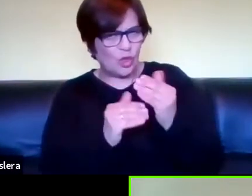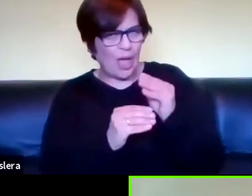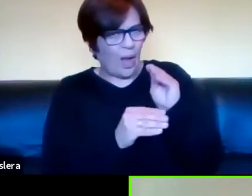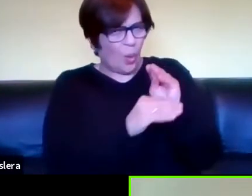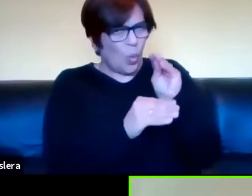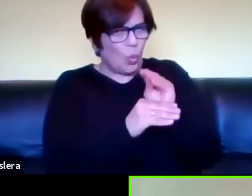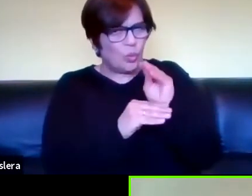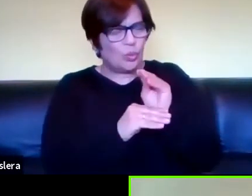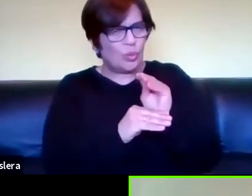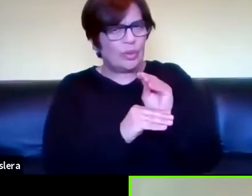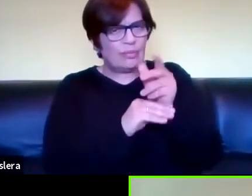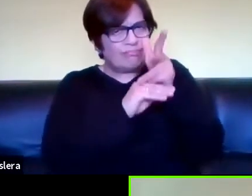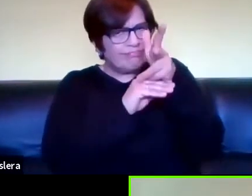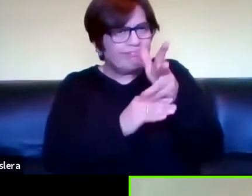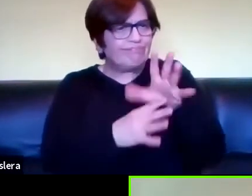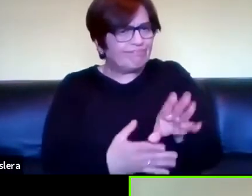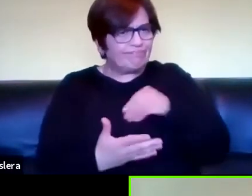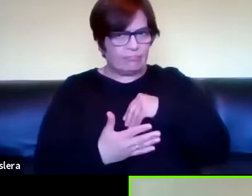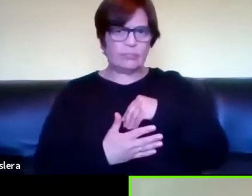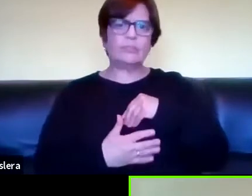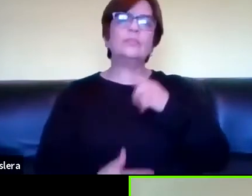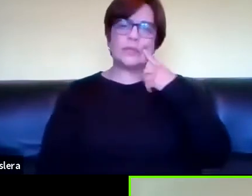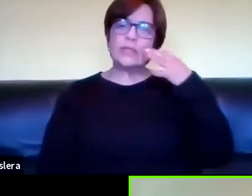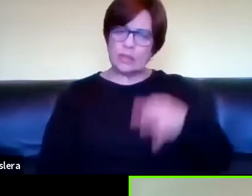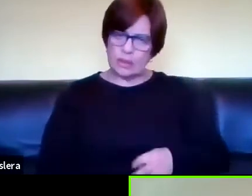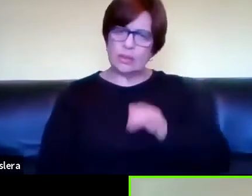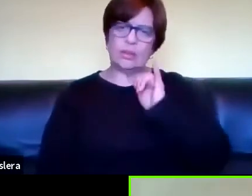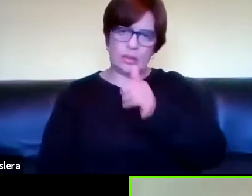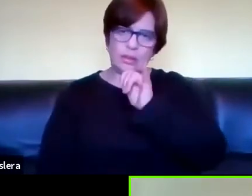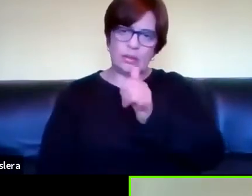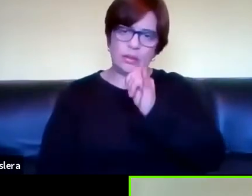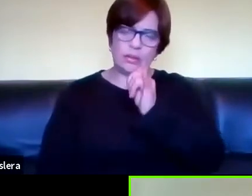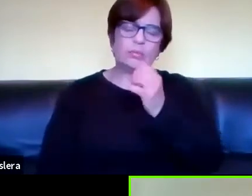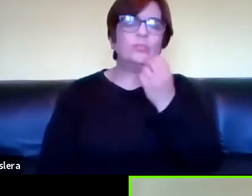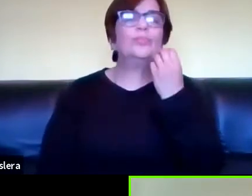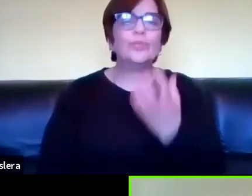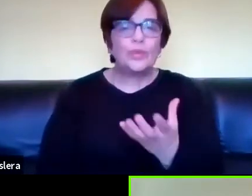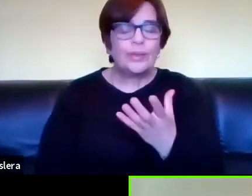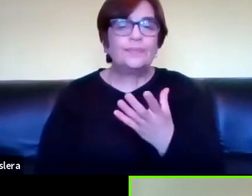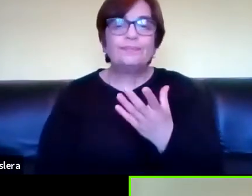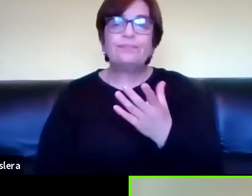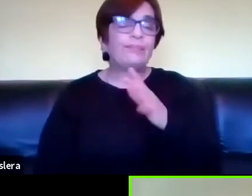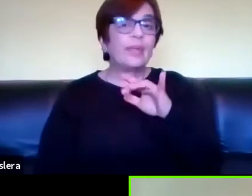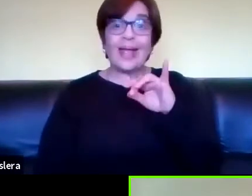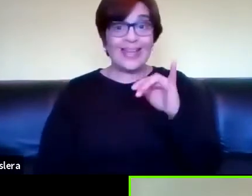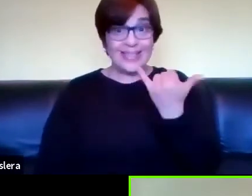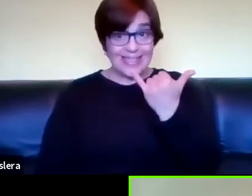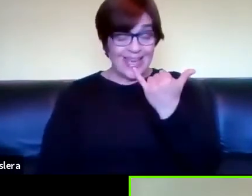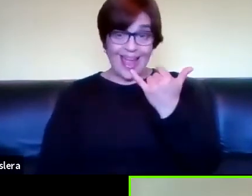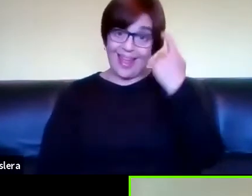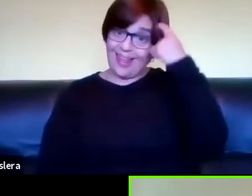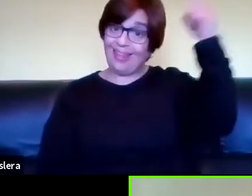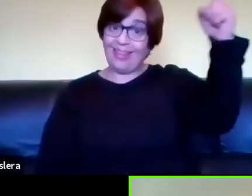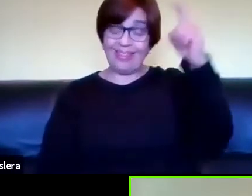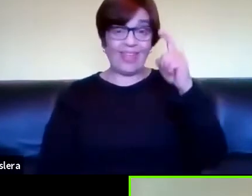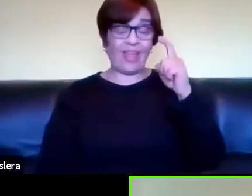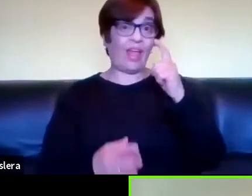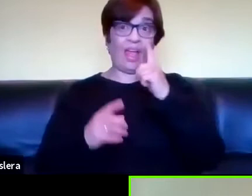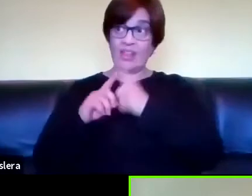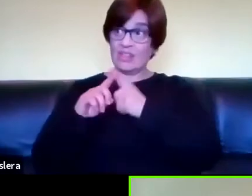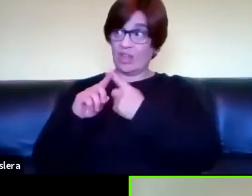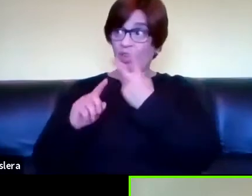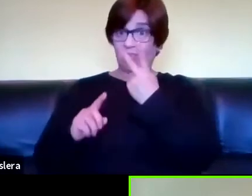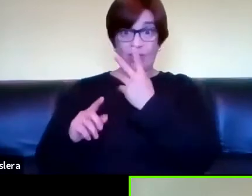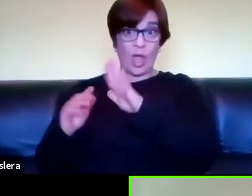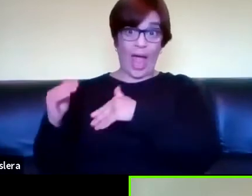y sí yo creo que sí ¿por qué? porque se inventó las visograbaciones hasta el siglo XXI